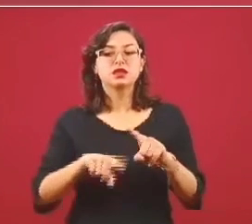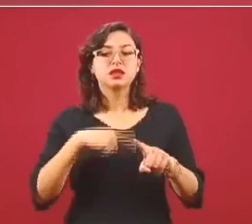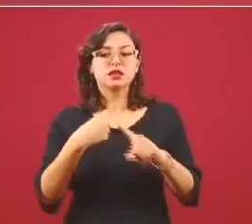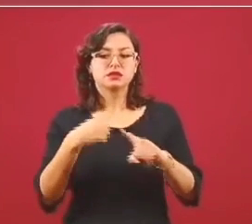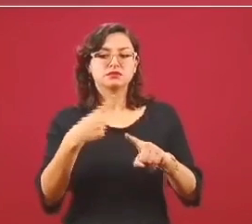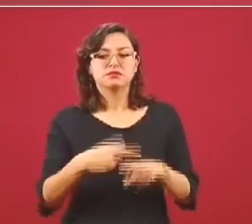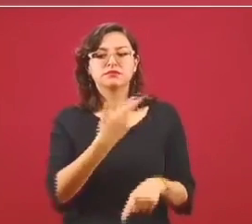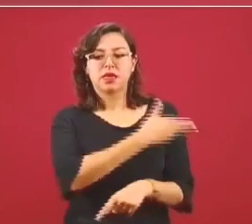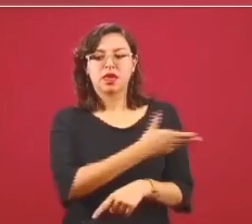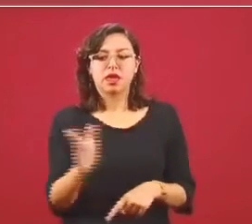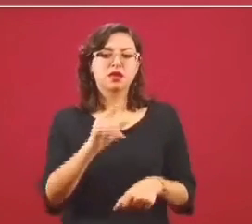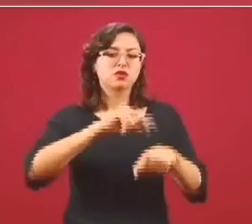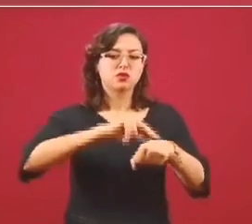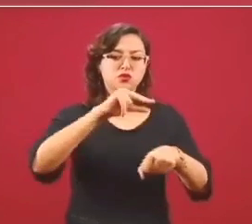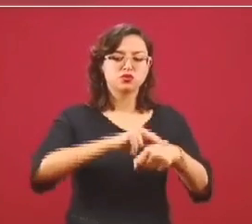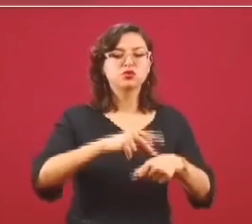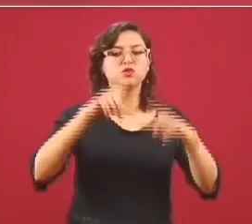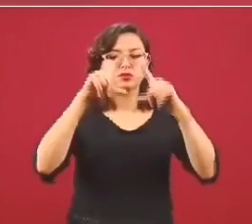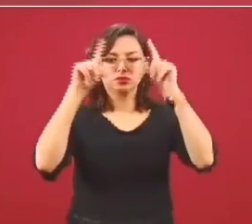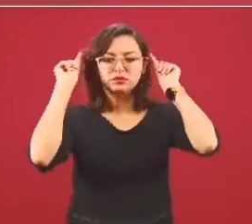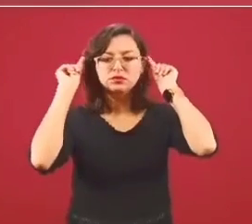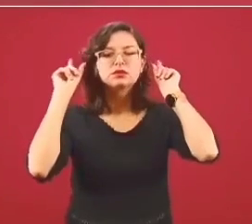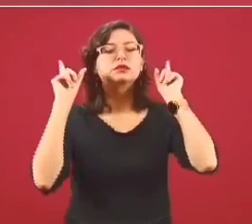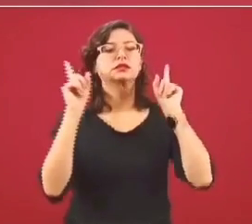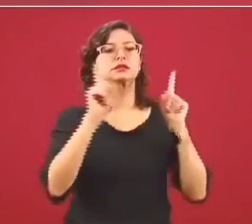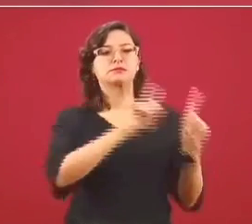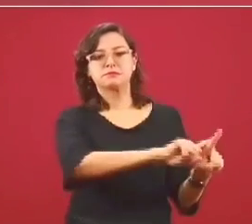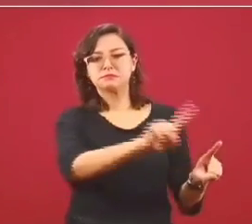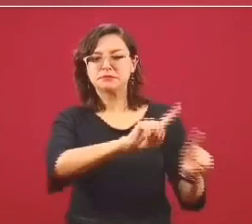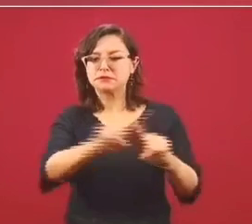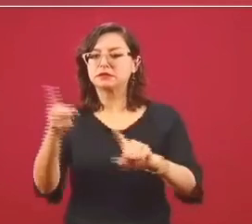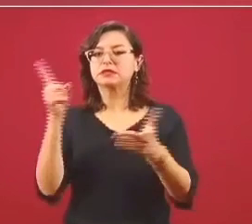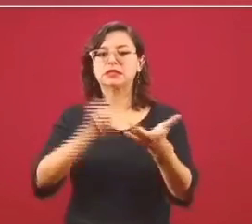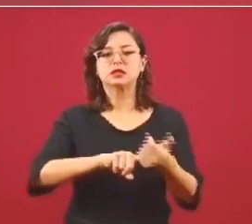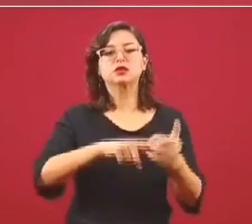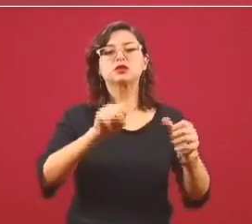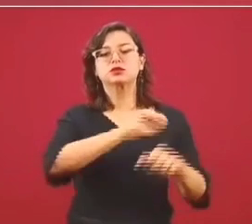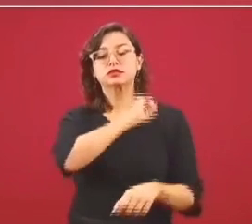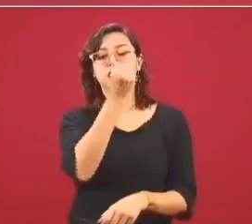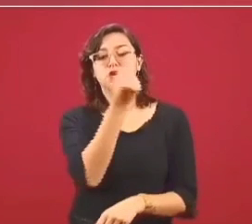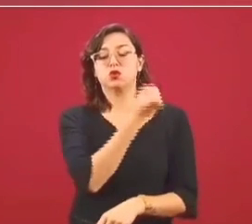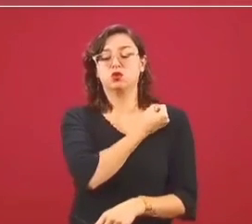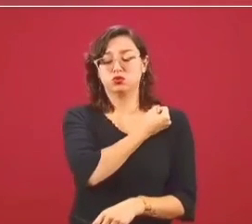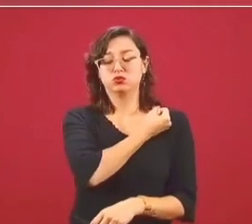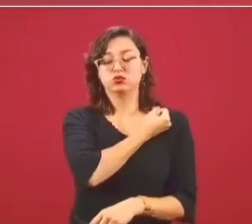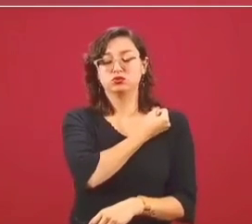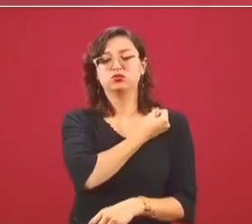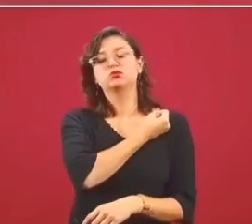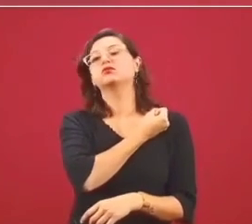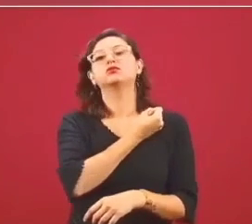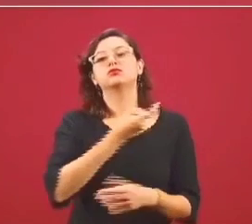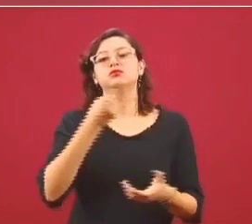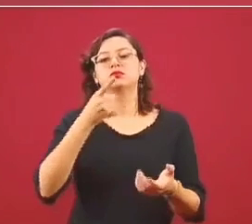médico de la Secretaría de Marina, que está